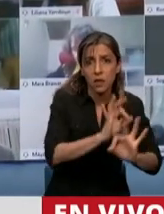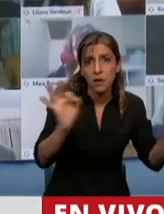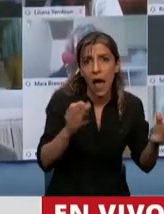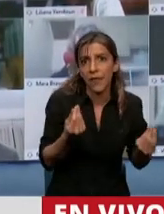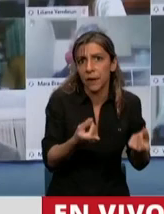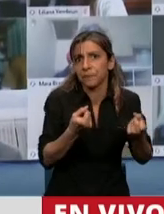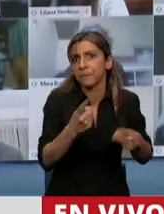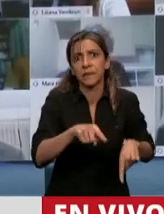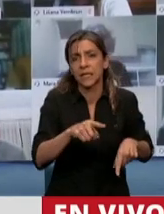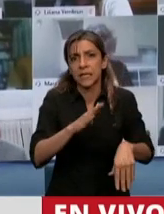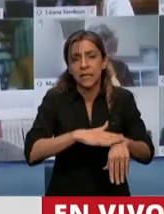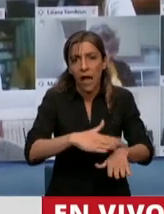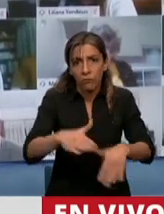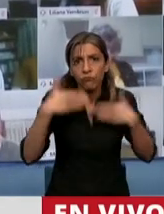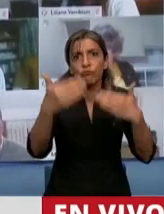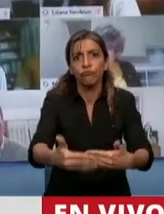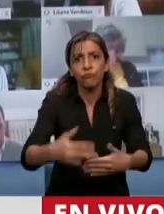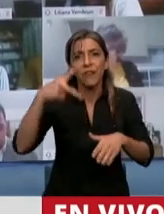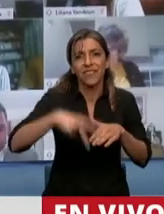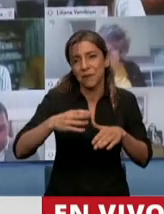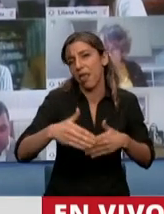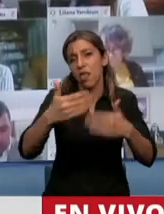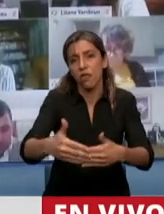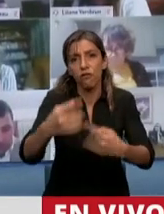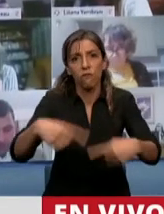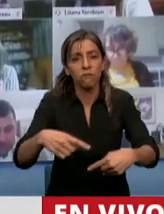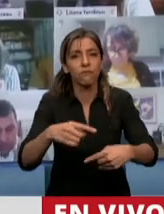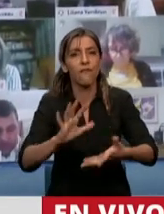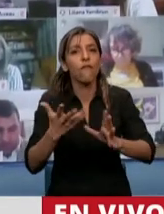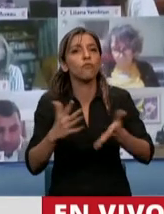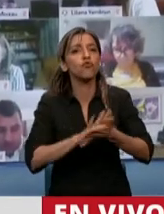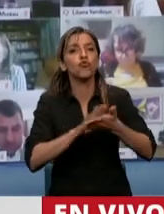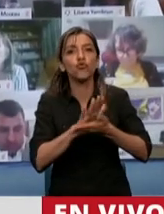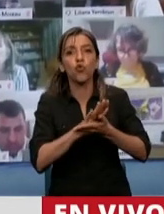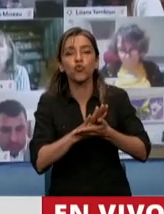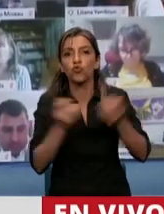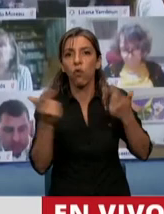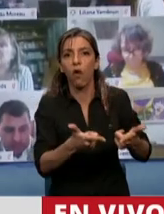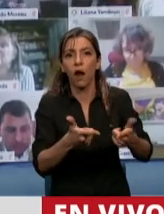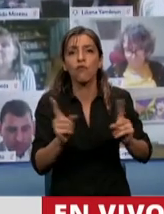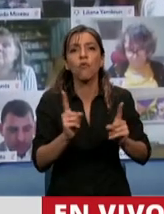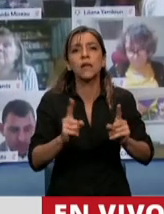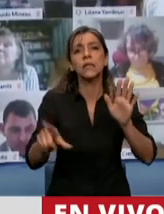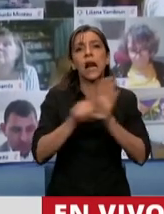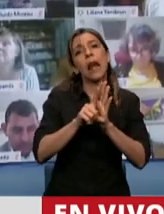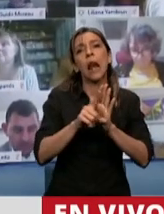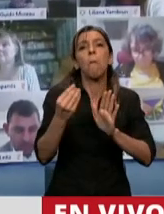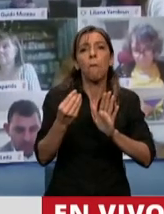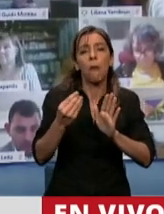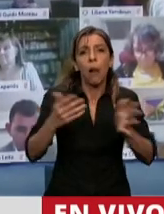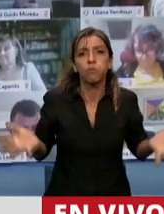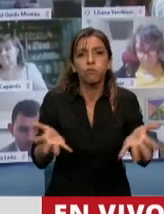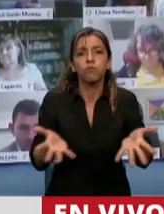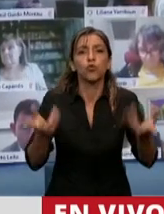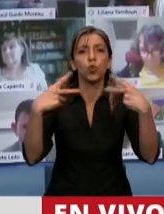prórrogas, diferimentos, necesitan otro tipo de medidas, no una ley de promoción de turismo como la que se